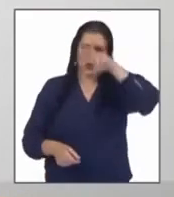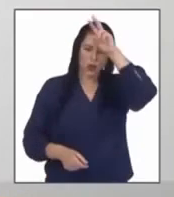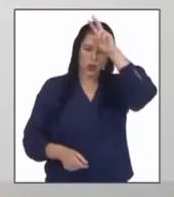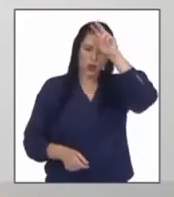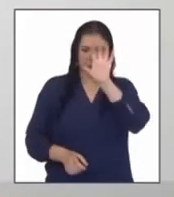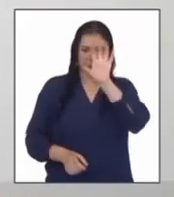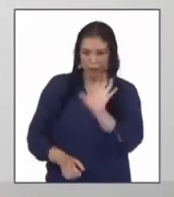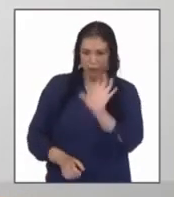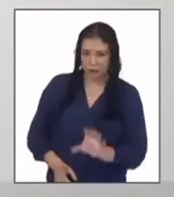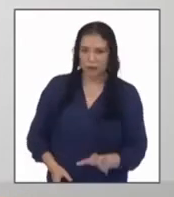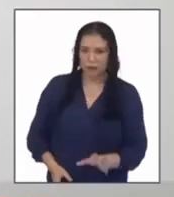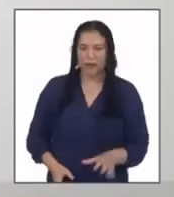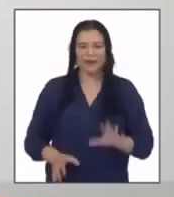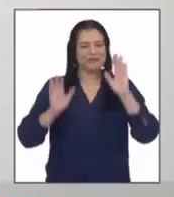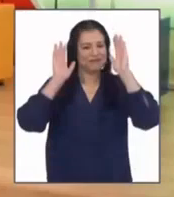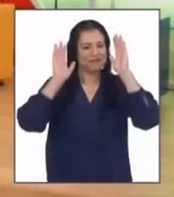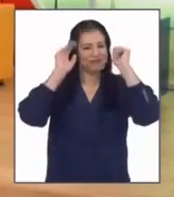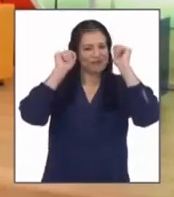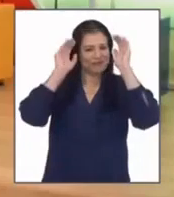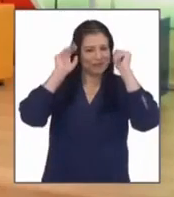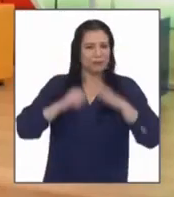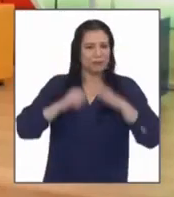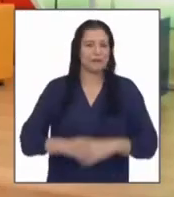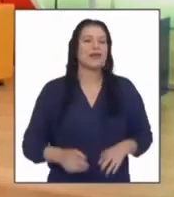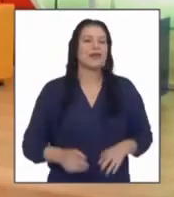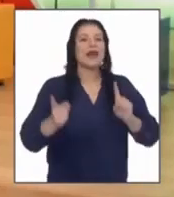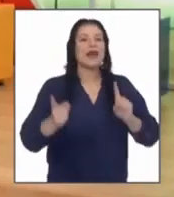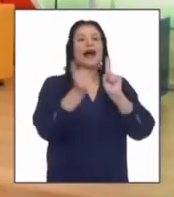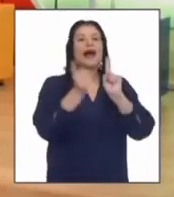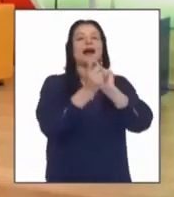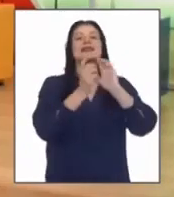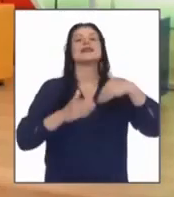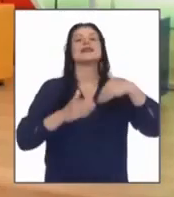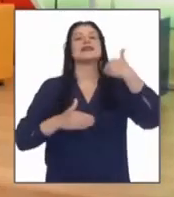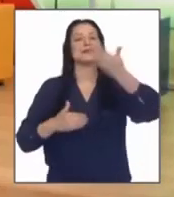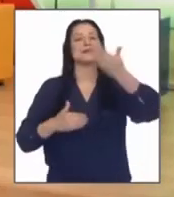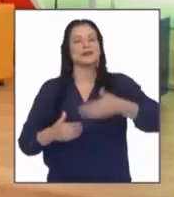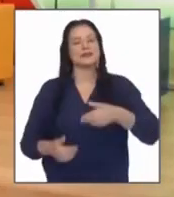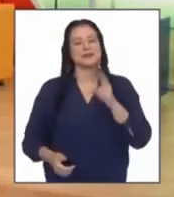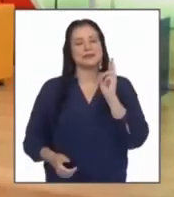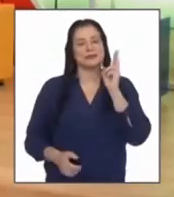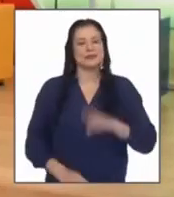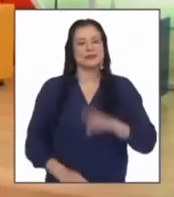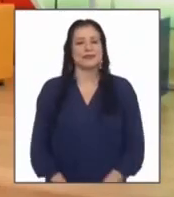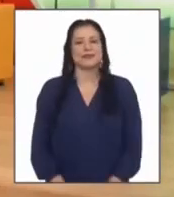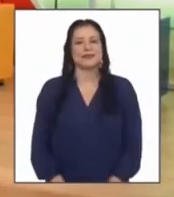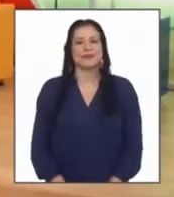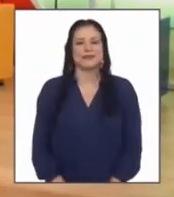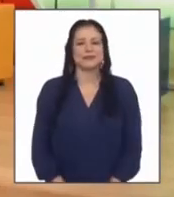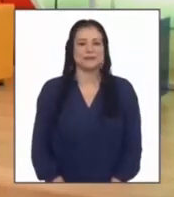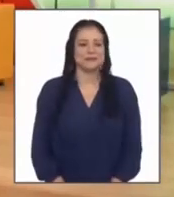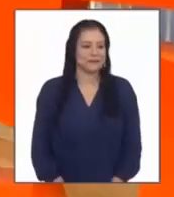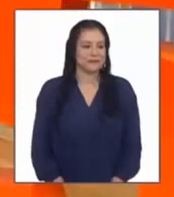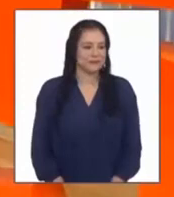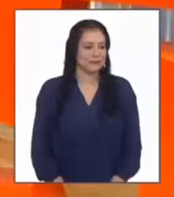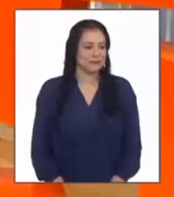país chao hasta la próxima profesora